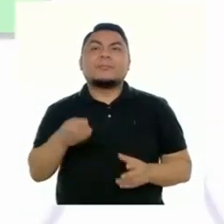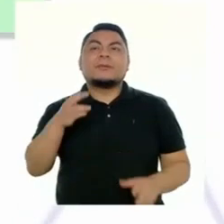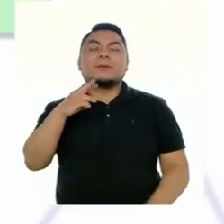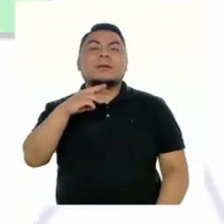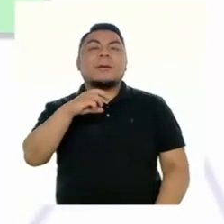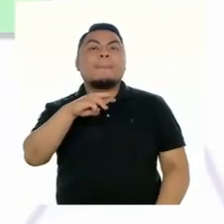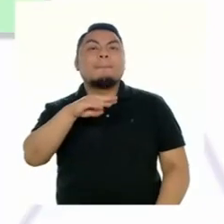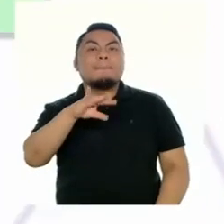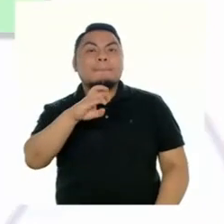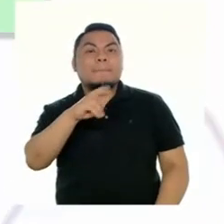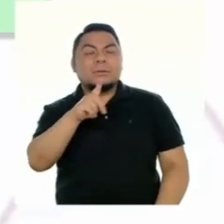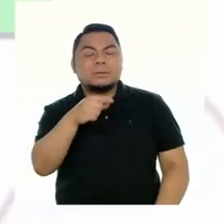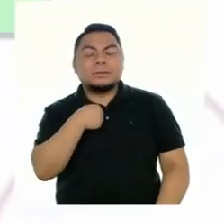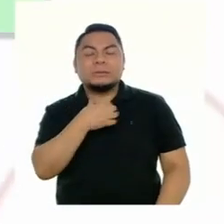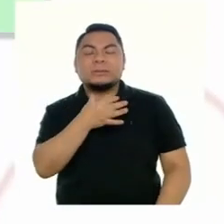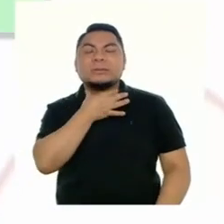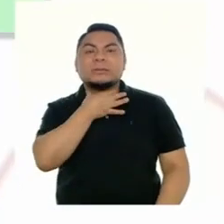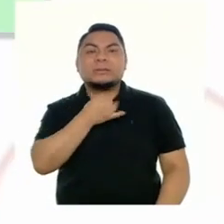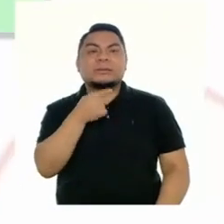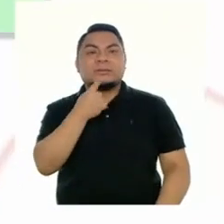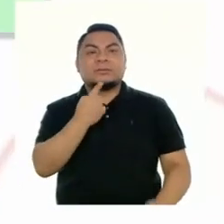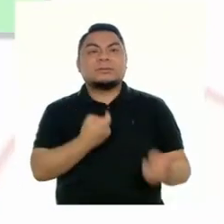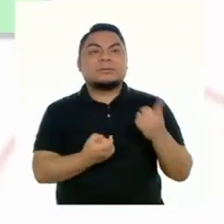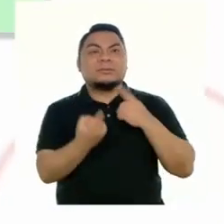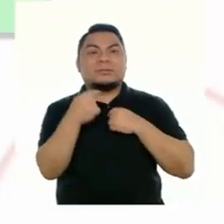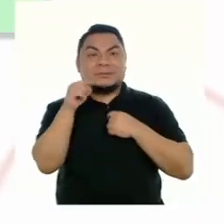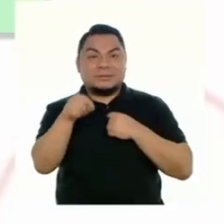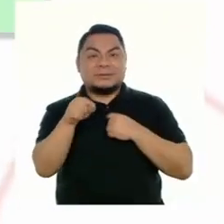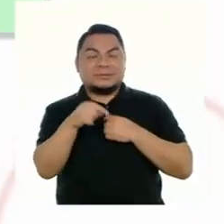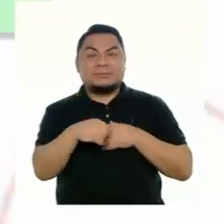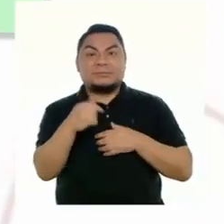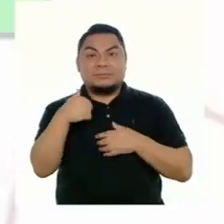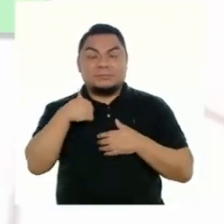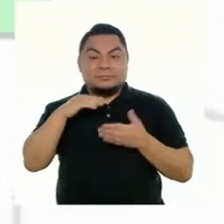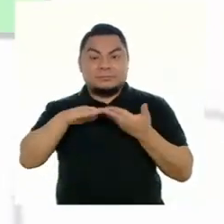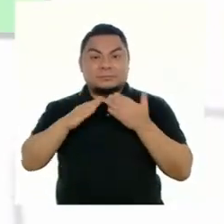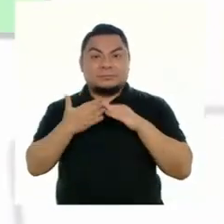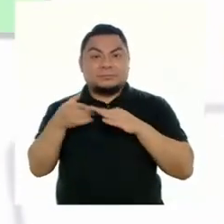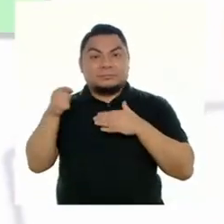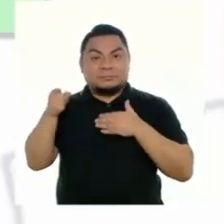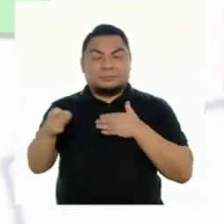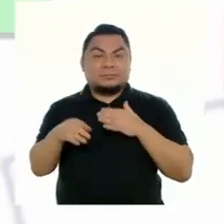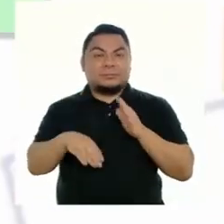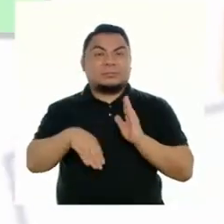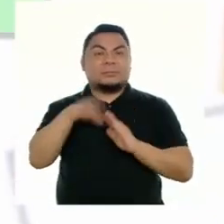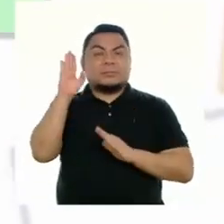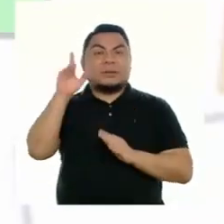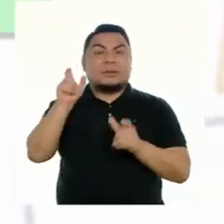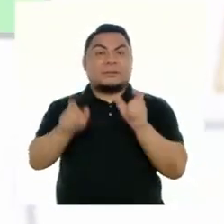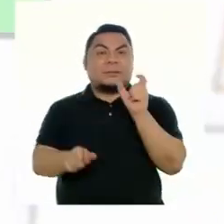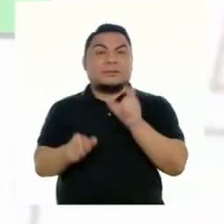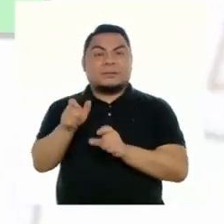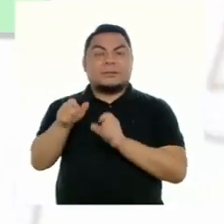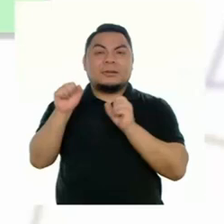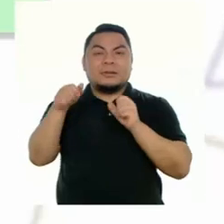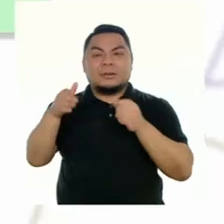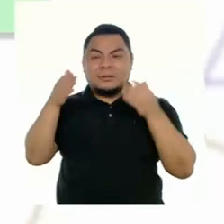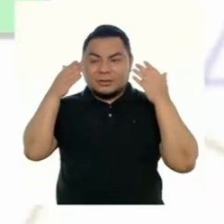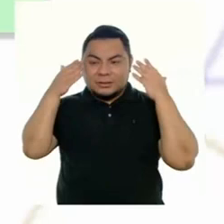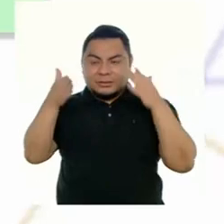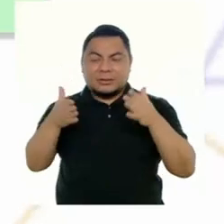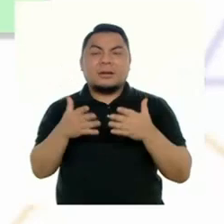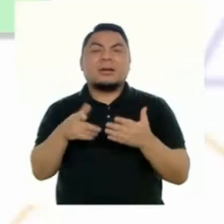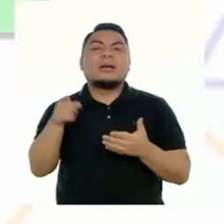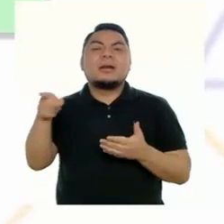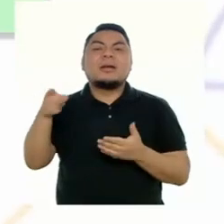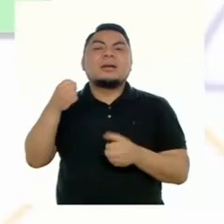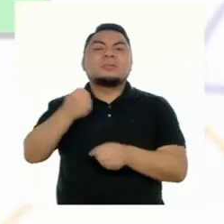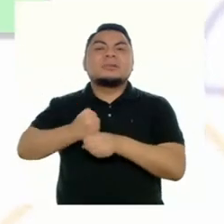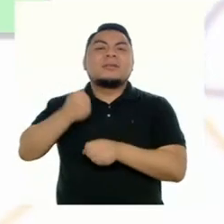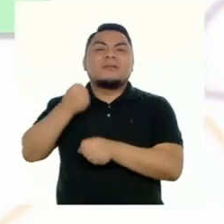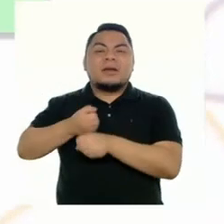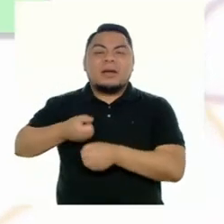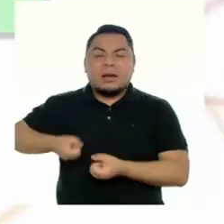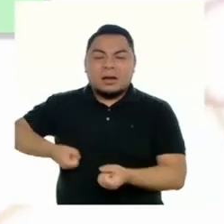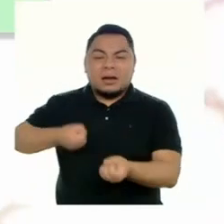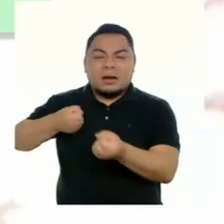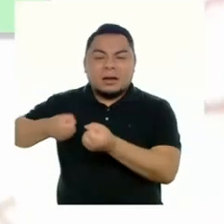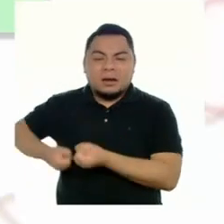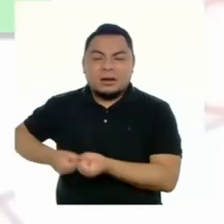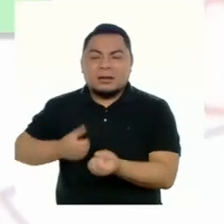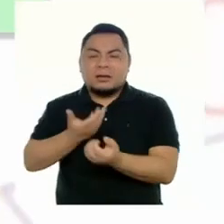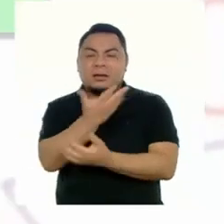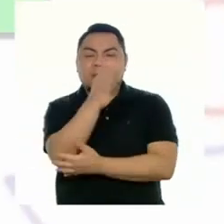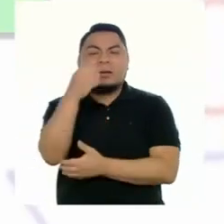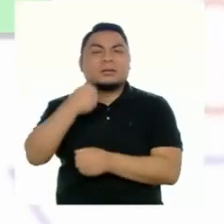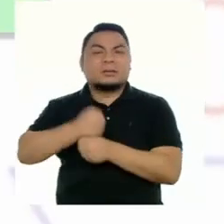Miluska, qué interesante que me preguntes algo como eso. En mi comunidad, la mayoría de las personas se dedican a la agricultura, así que